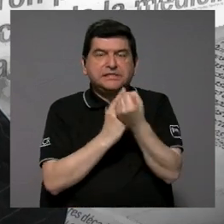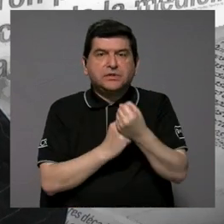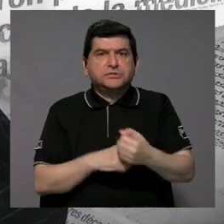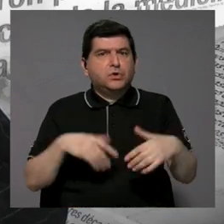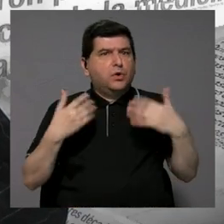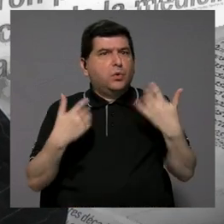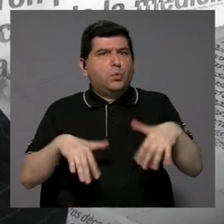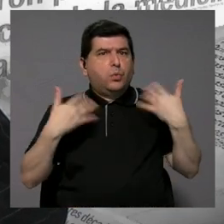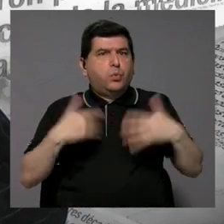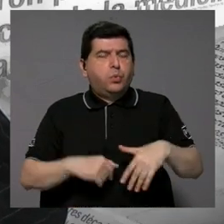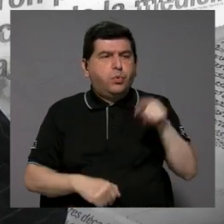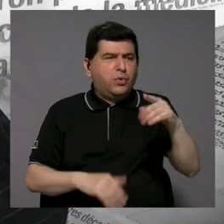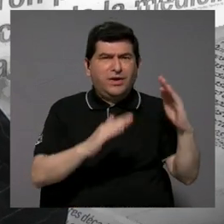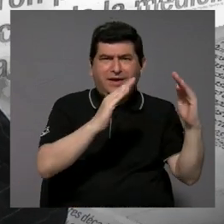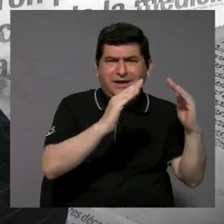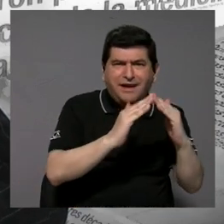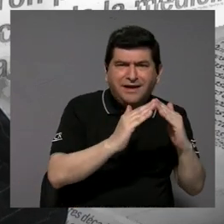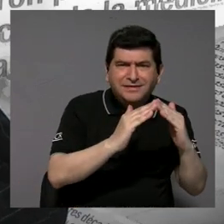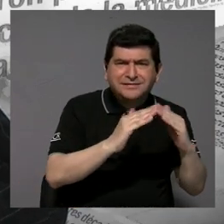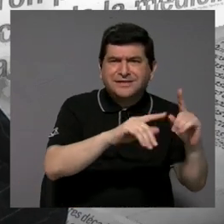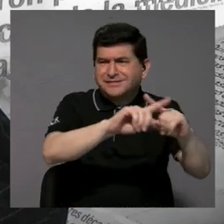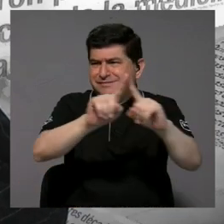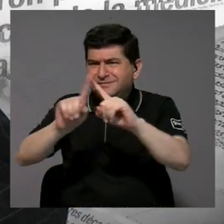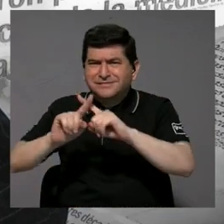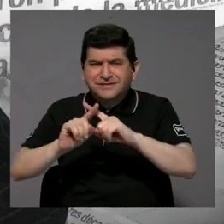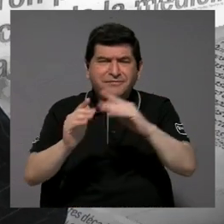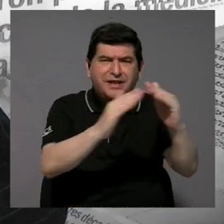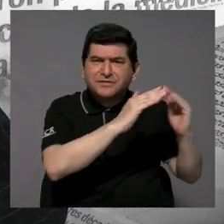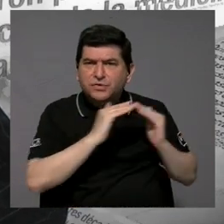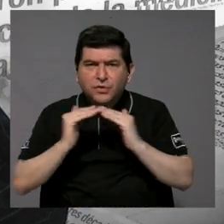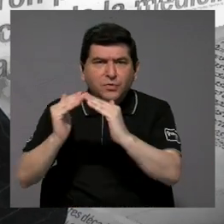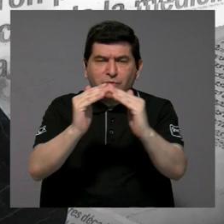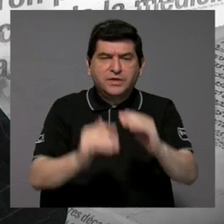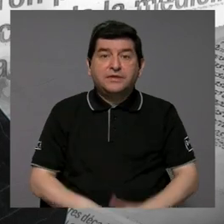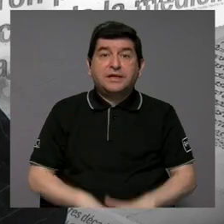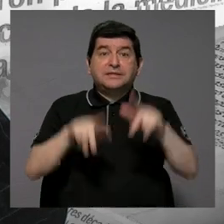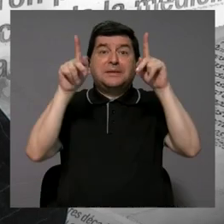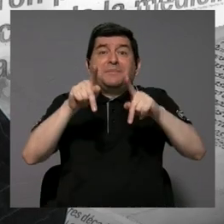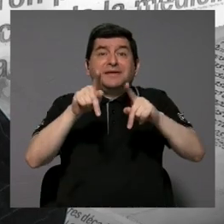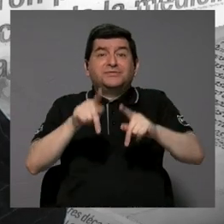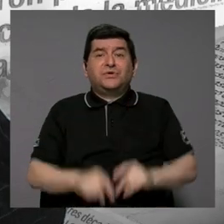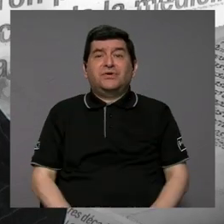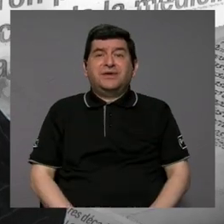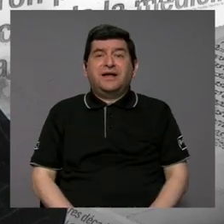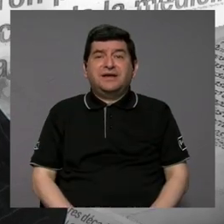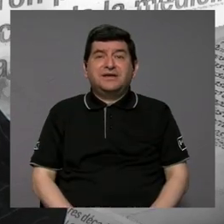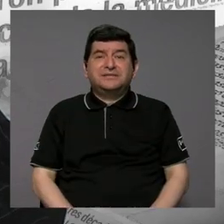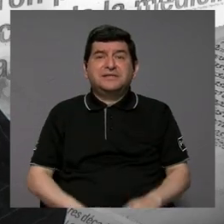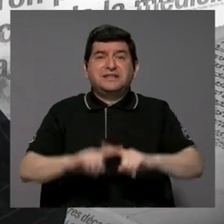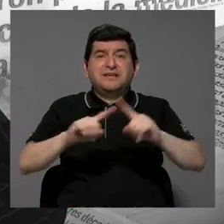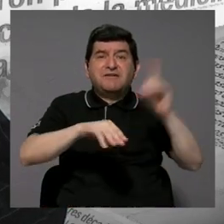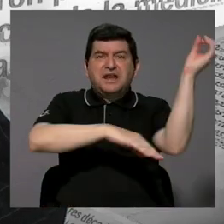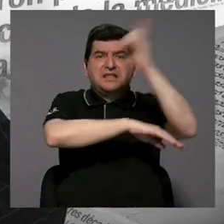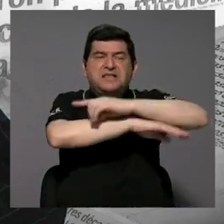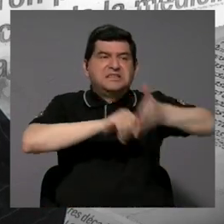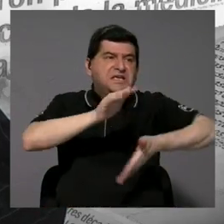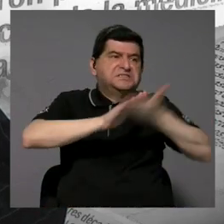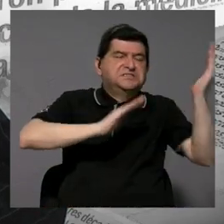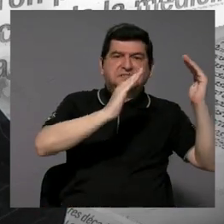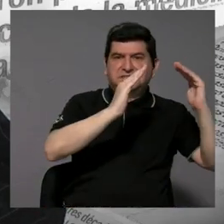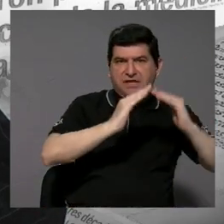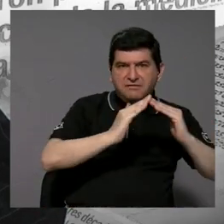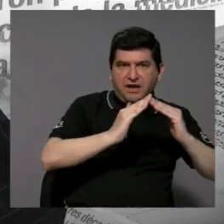grave en esos hogares, en esas casas, en esas comunidades, que las personas tienen que dejar algunos días sus viviendas